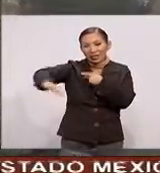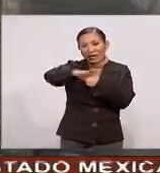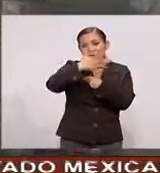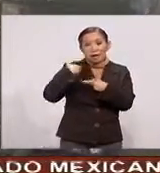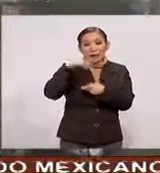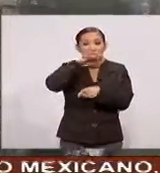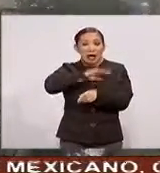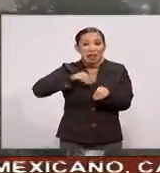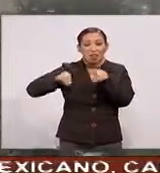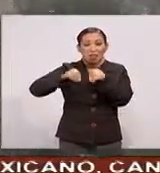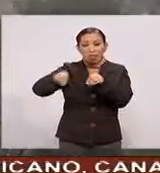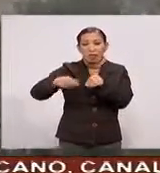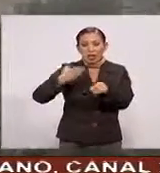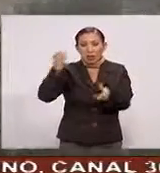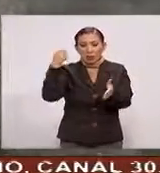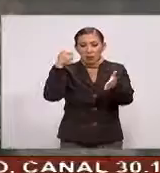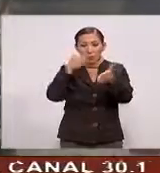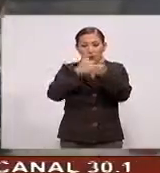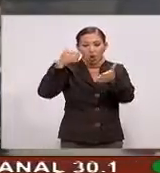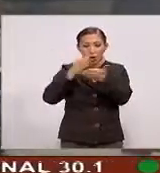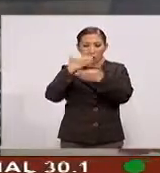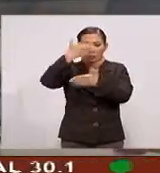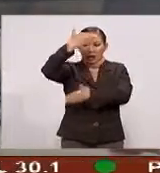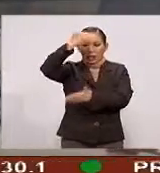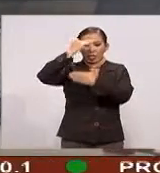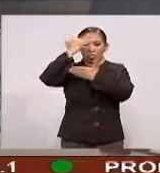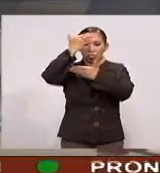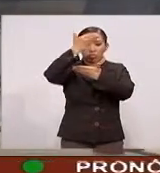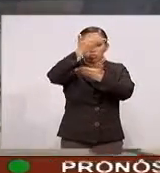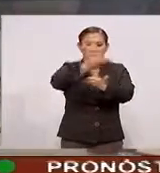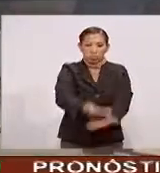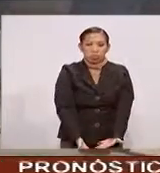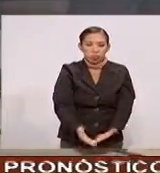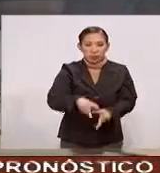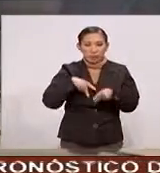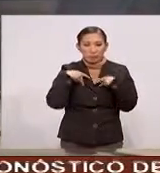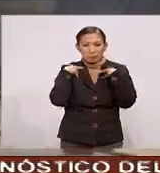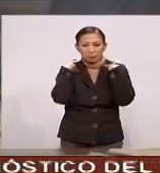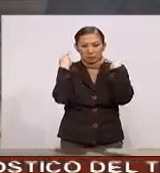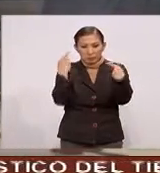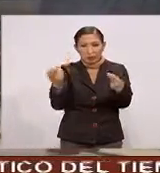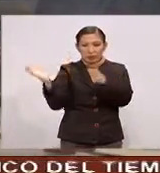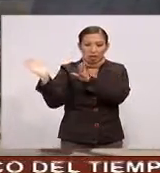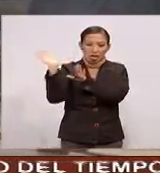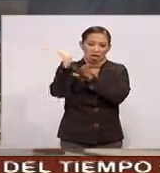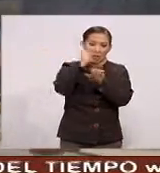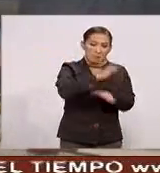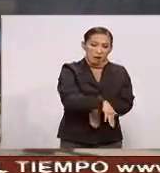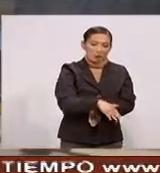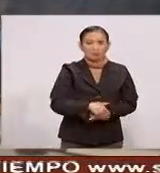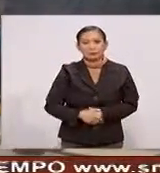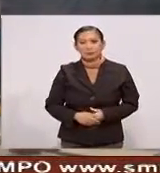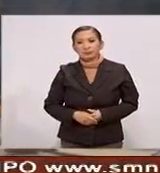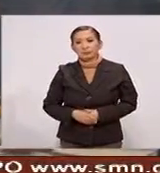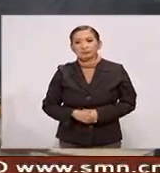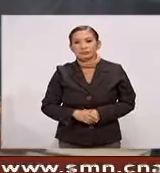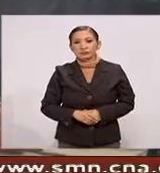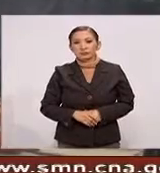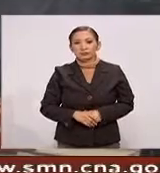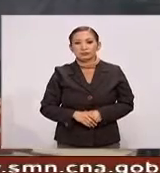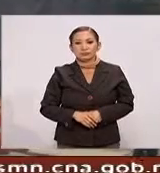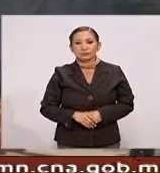mala maniobra La maquinaria Golpeó Una pared Y esto debilitó Y provocó Que la estructura Se viniera abajo